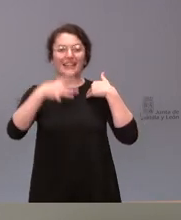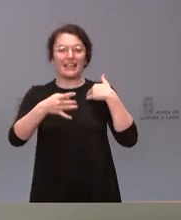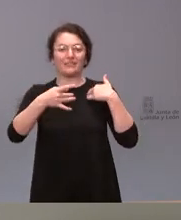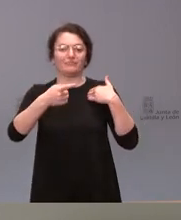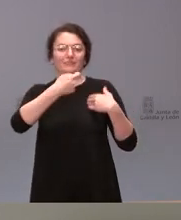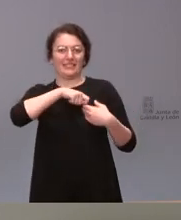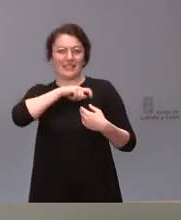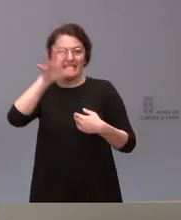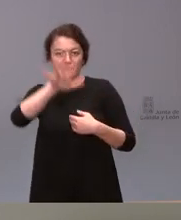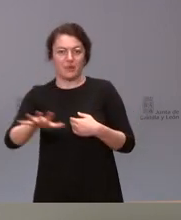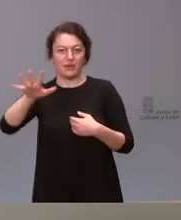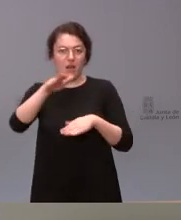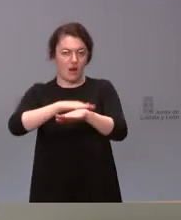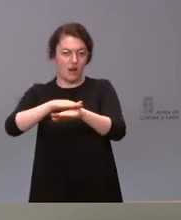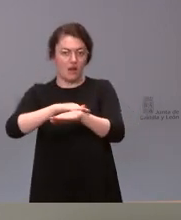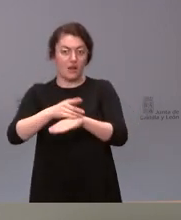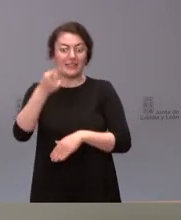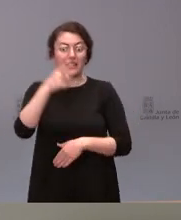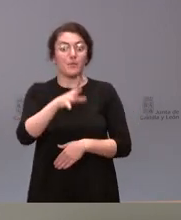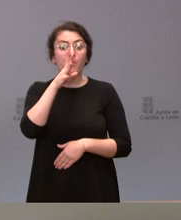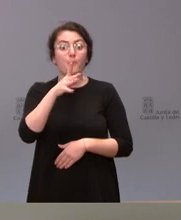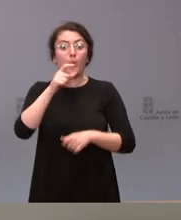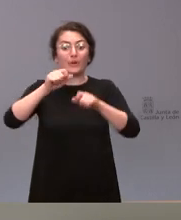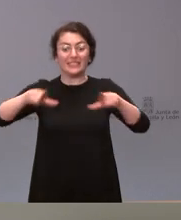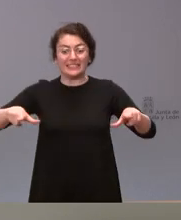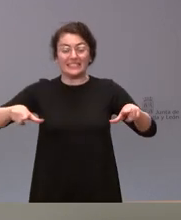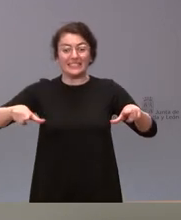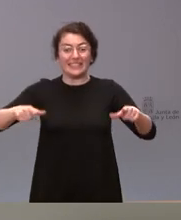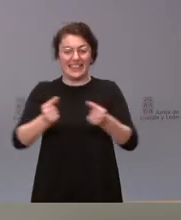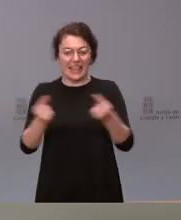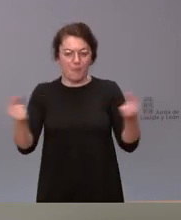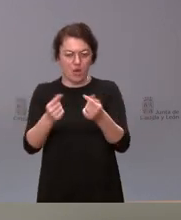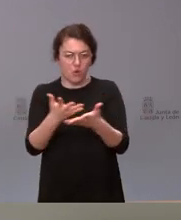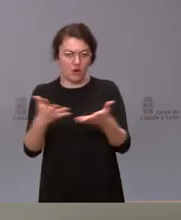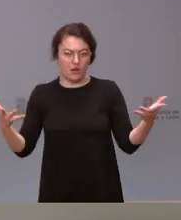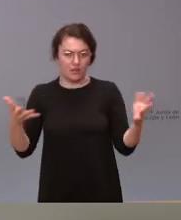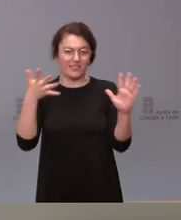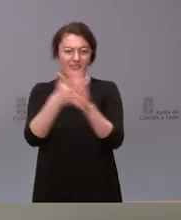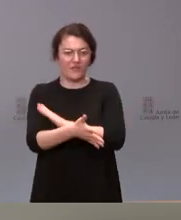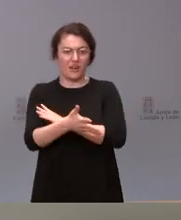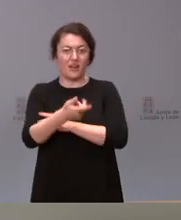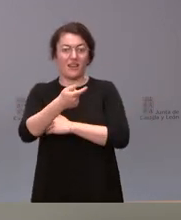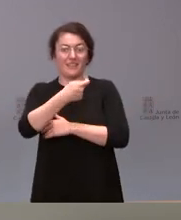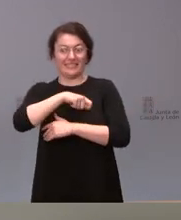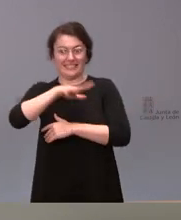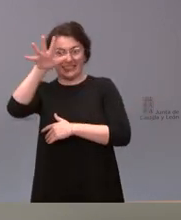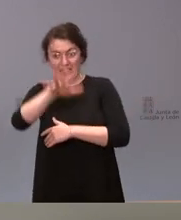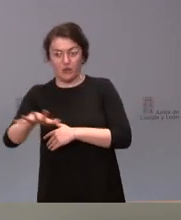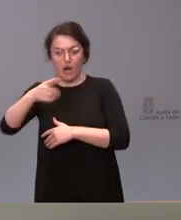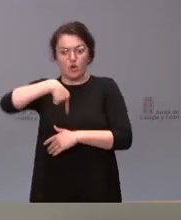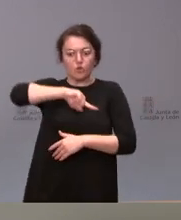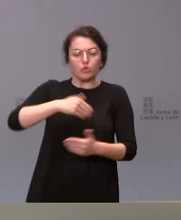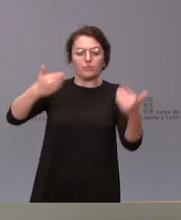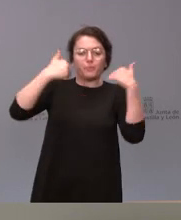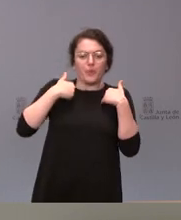lo sería por su dimensión aquellos de un tamaño más grande estos son los de ámbito nacional a nosotros nos corresponde los tamaños más pequeños